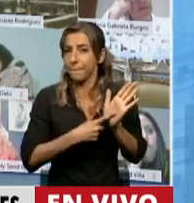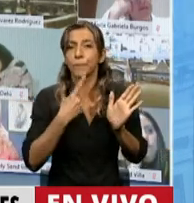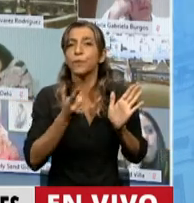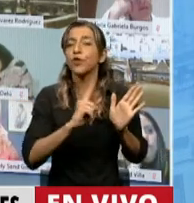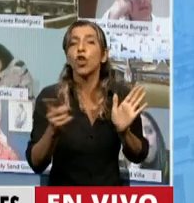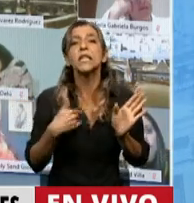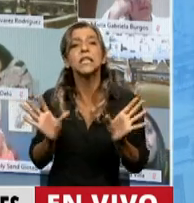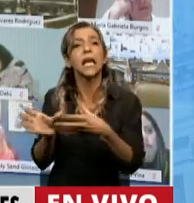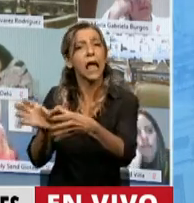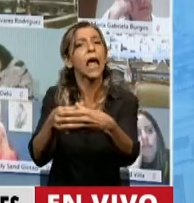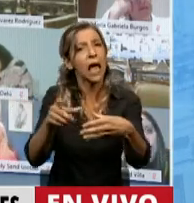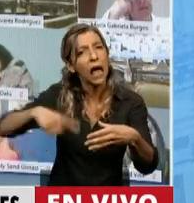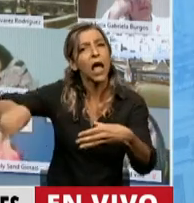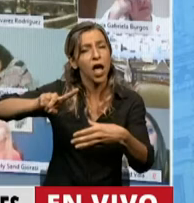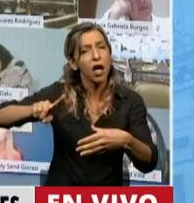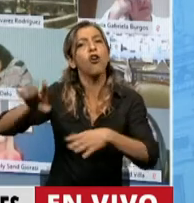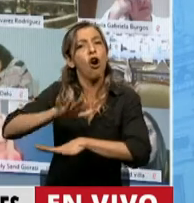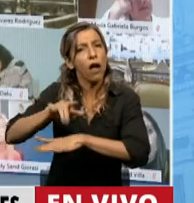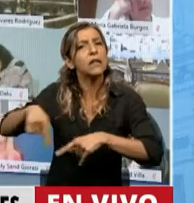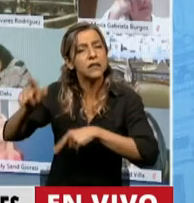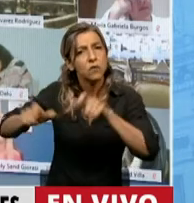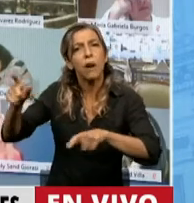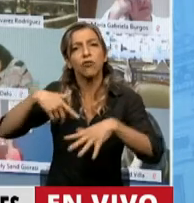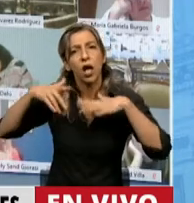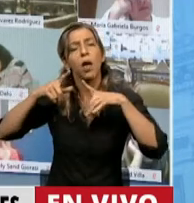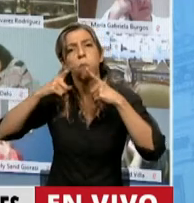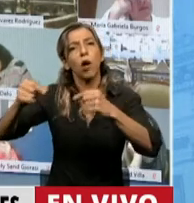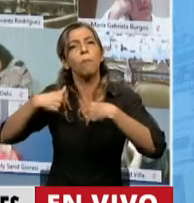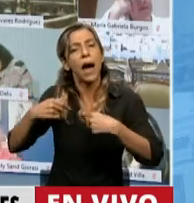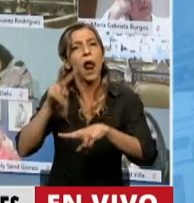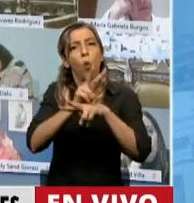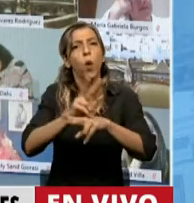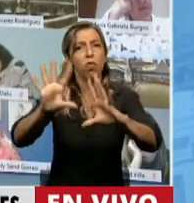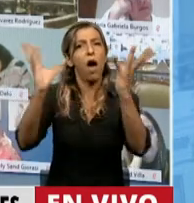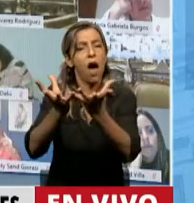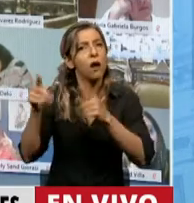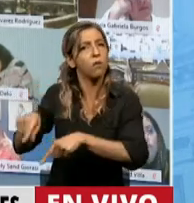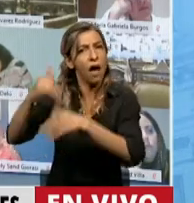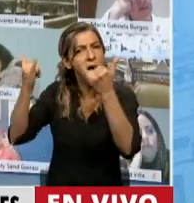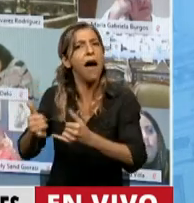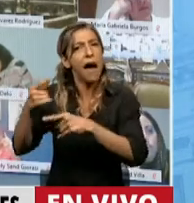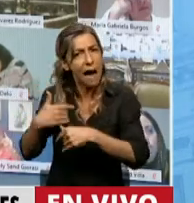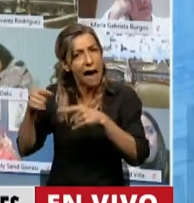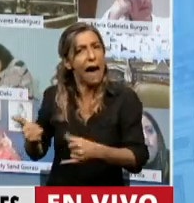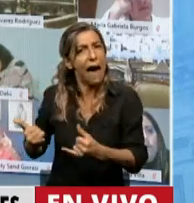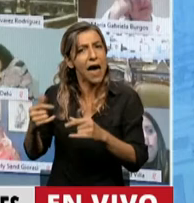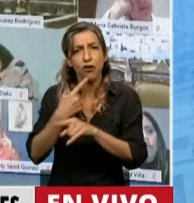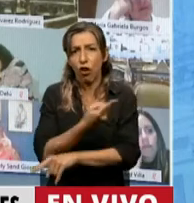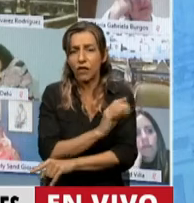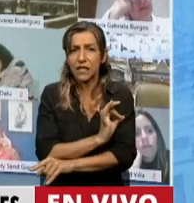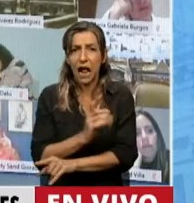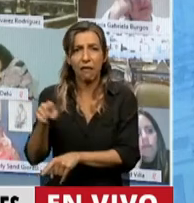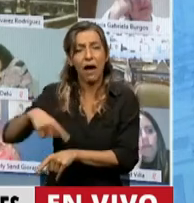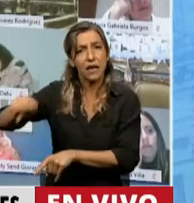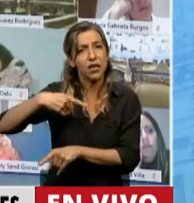que defienden el ambiente tiene un efectivo poder de veto para evitar el desarrollo de las actividades contaminantes. No lo dice de ninguna